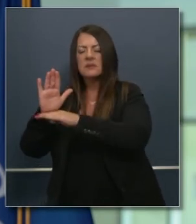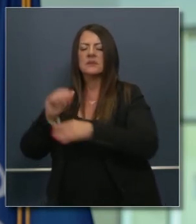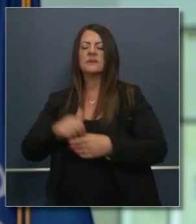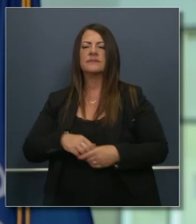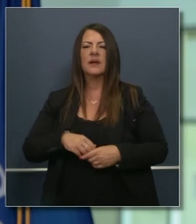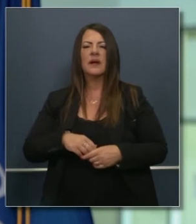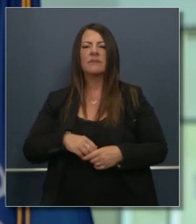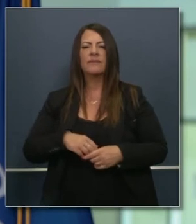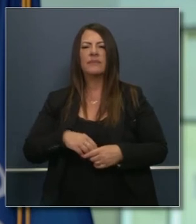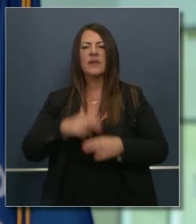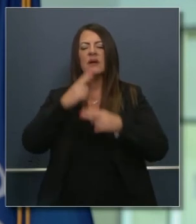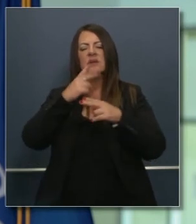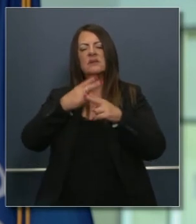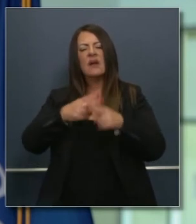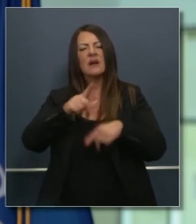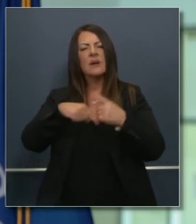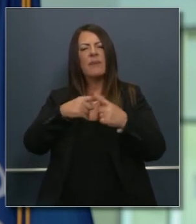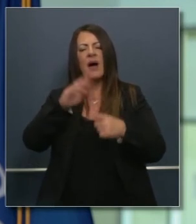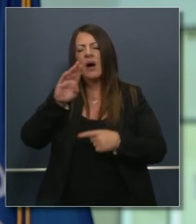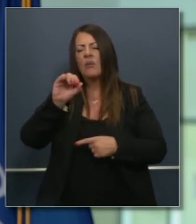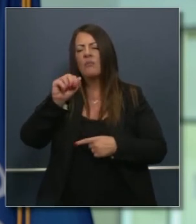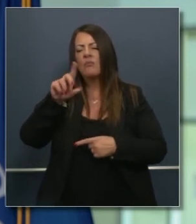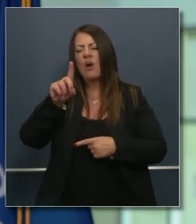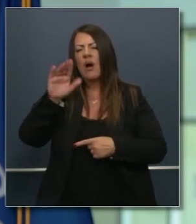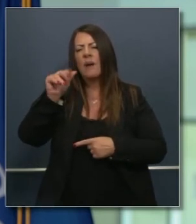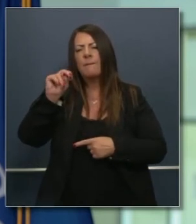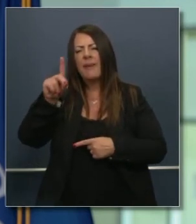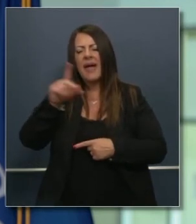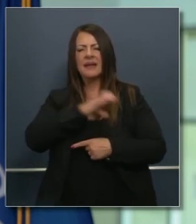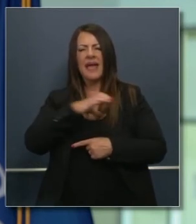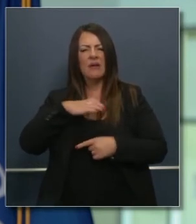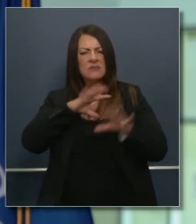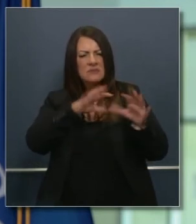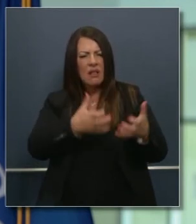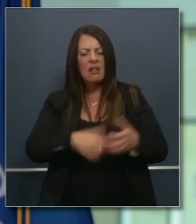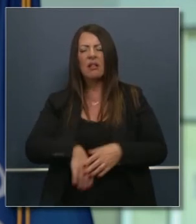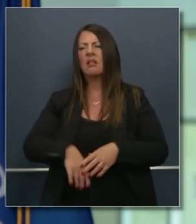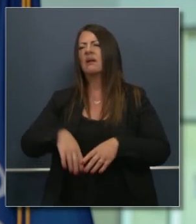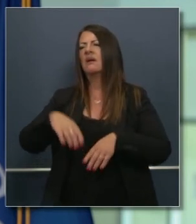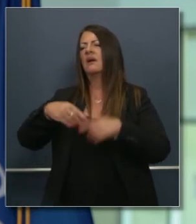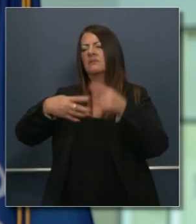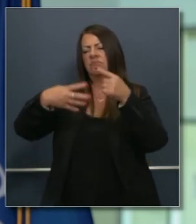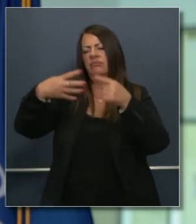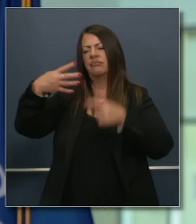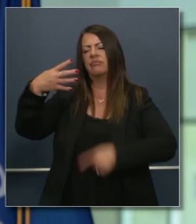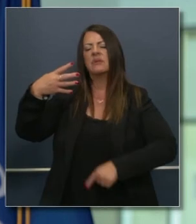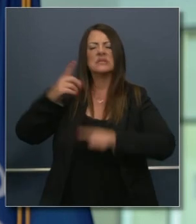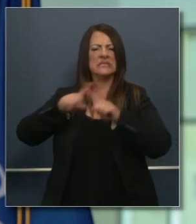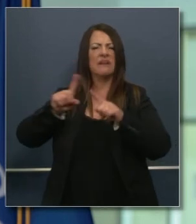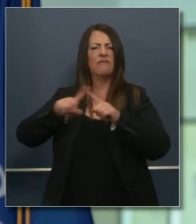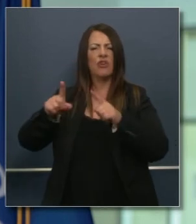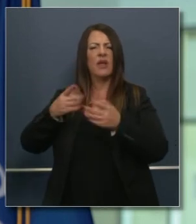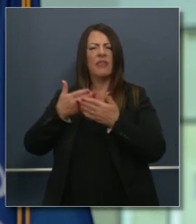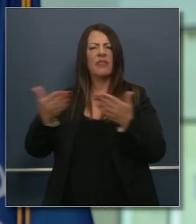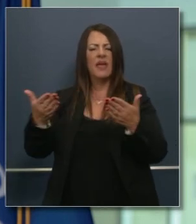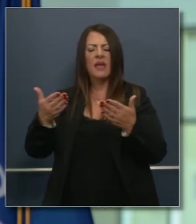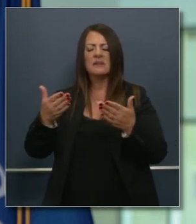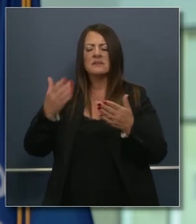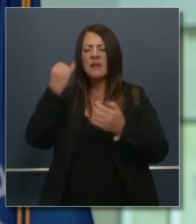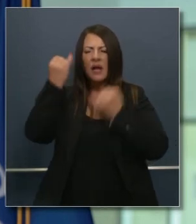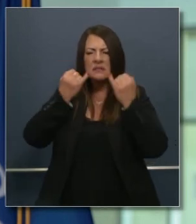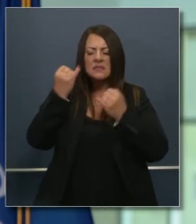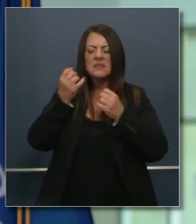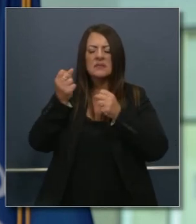cuanto a el consejo este de la el internet de alta velocidad cuántos megabits y todo eso otras